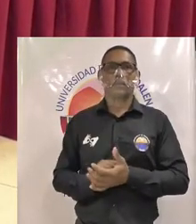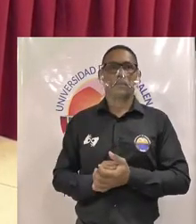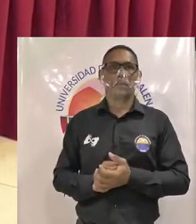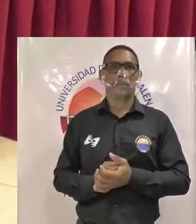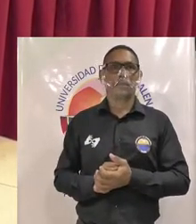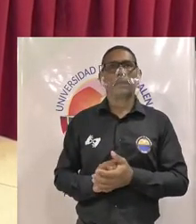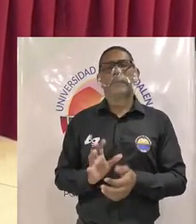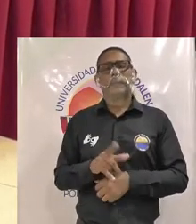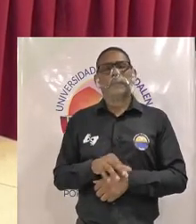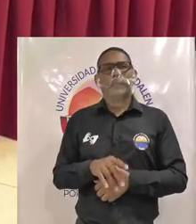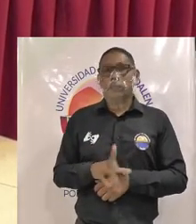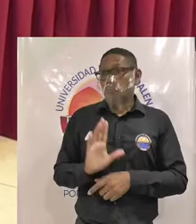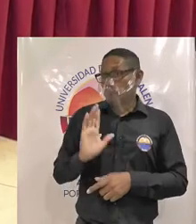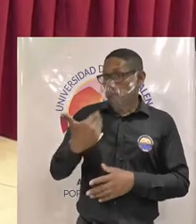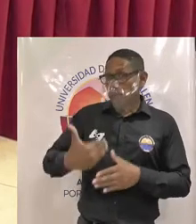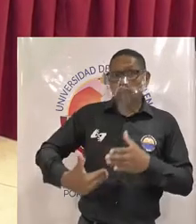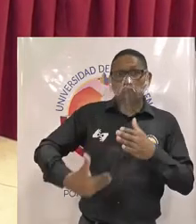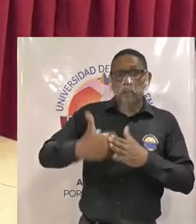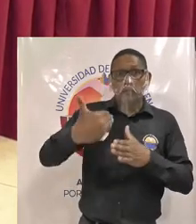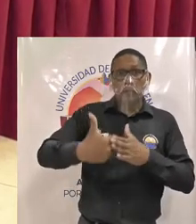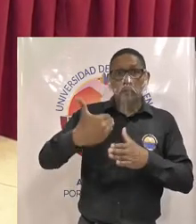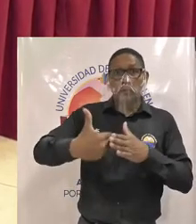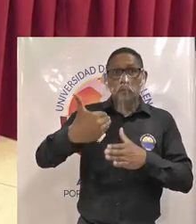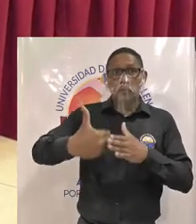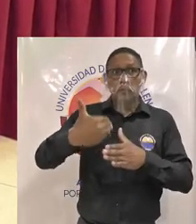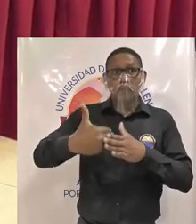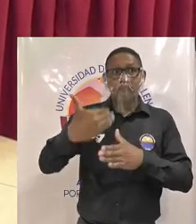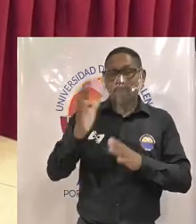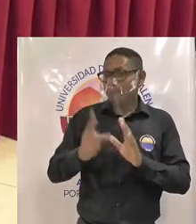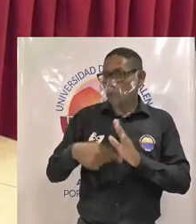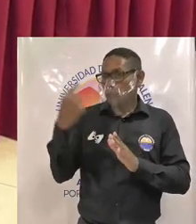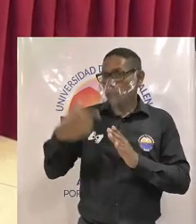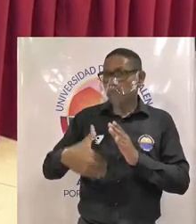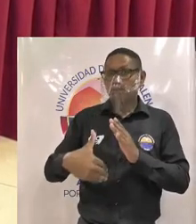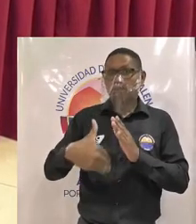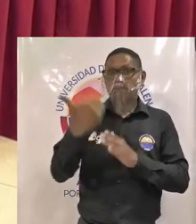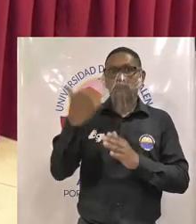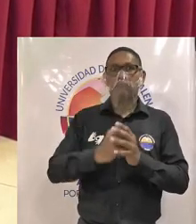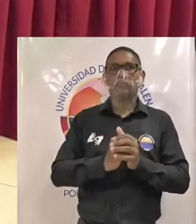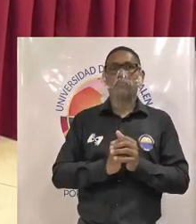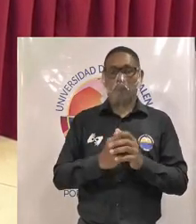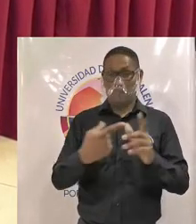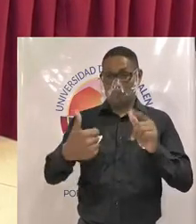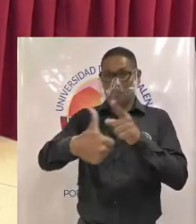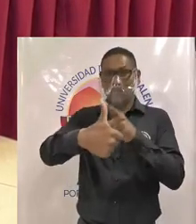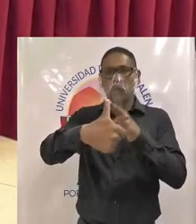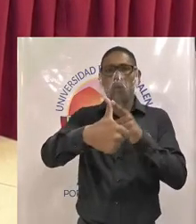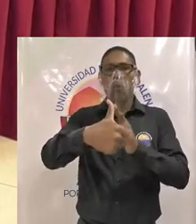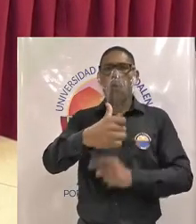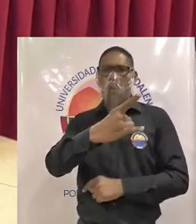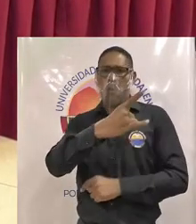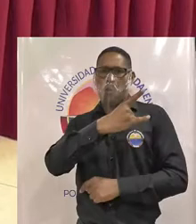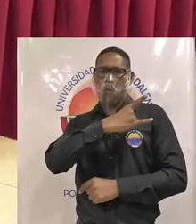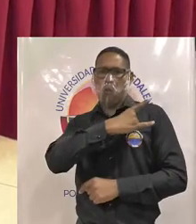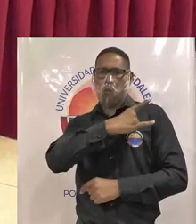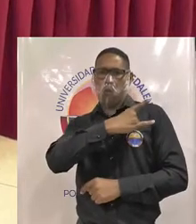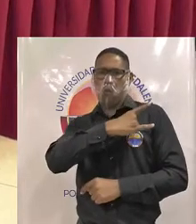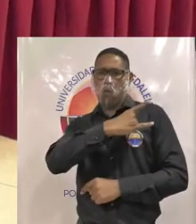iniciemos enseguida Universidad comprometida con la calidad